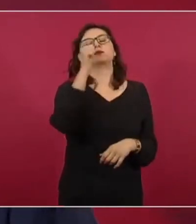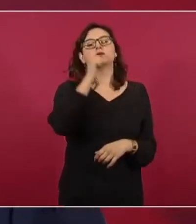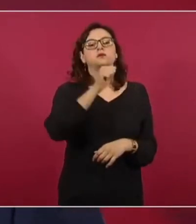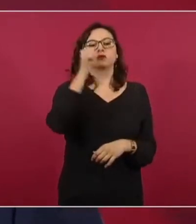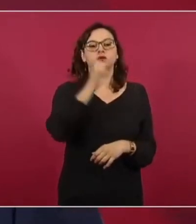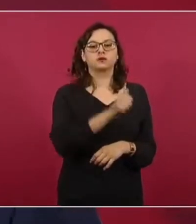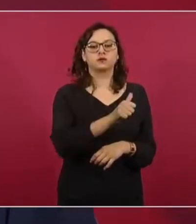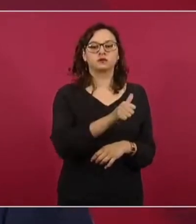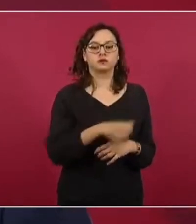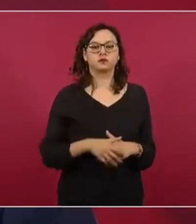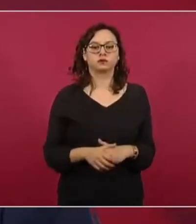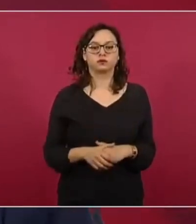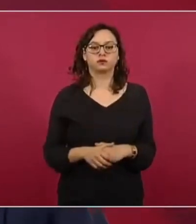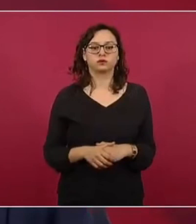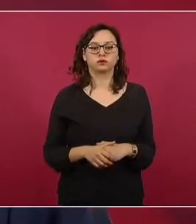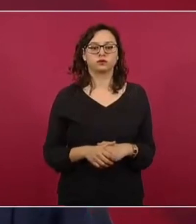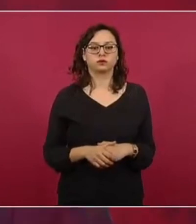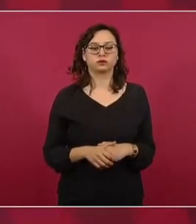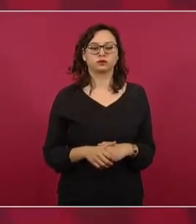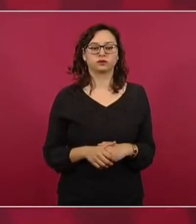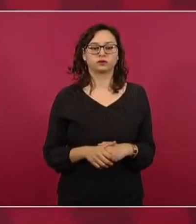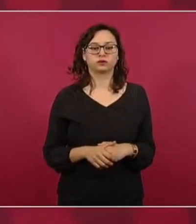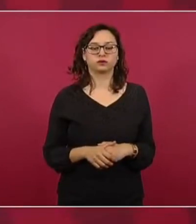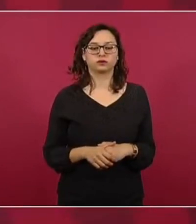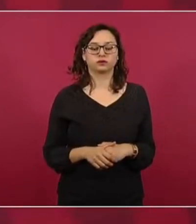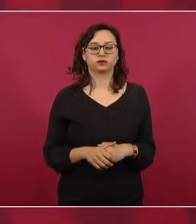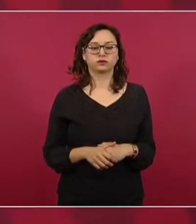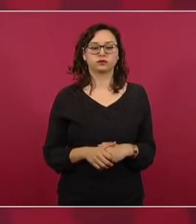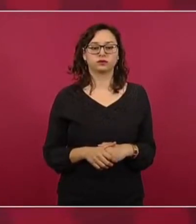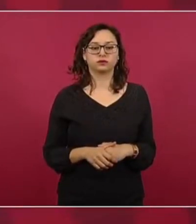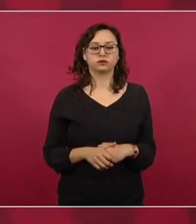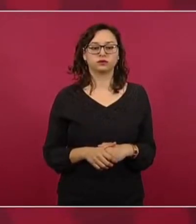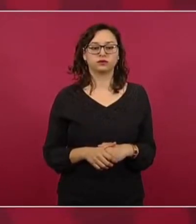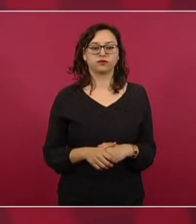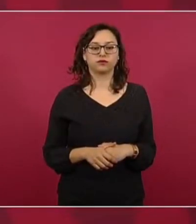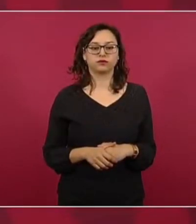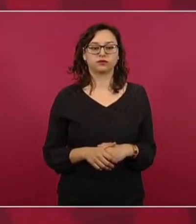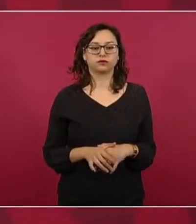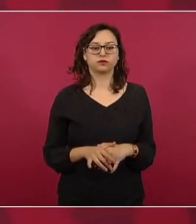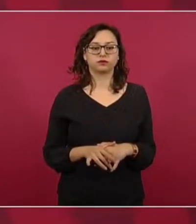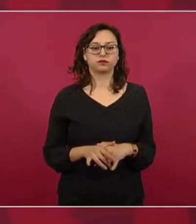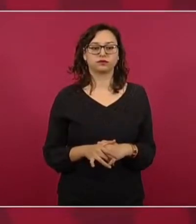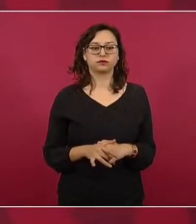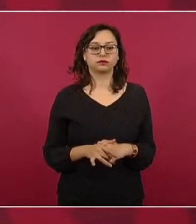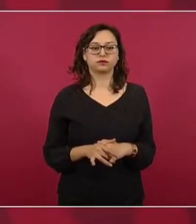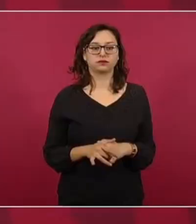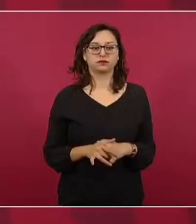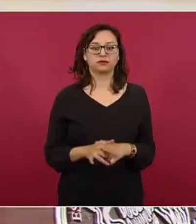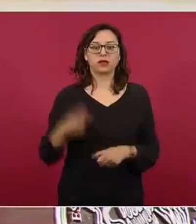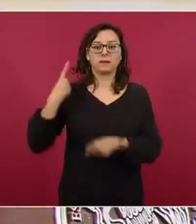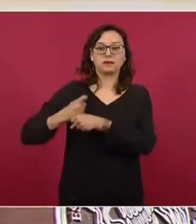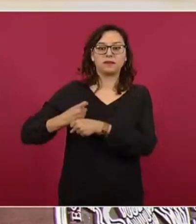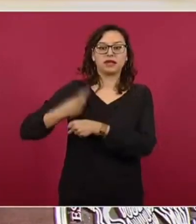paisanos. Miren, ahora sí, primera,